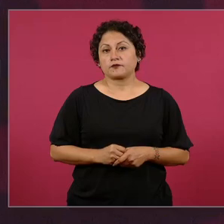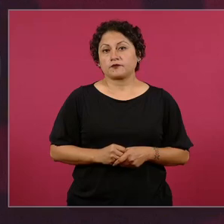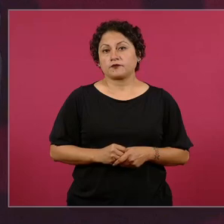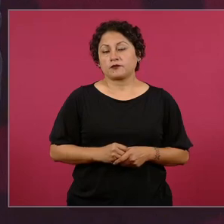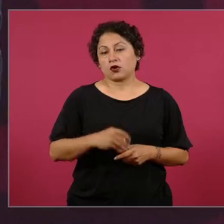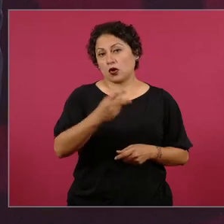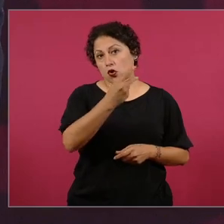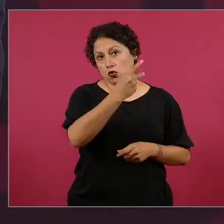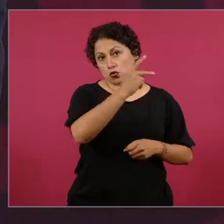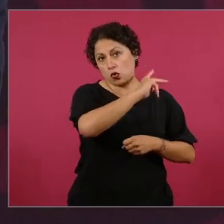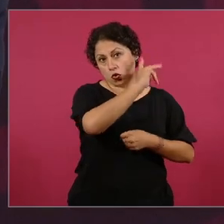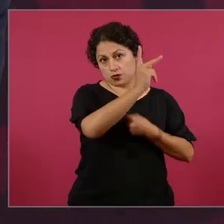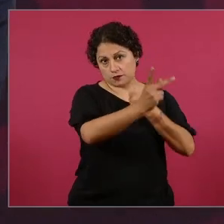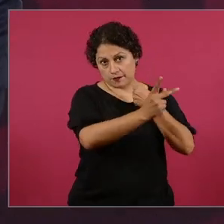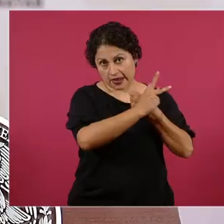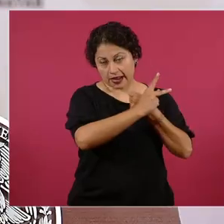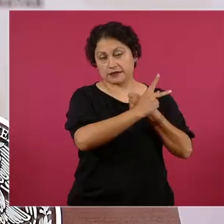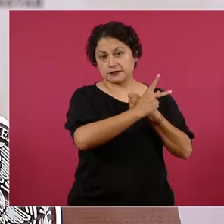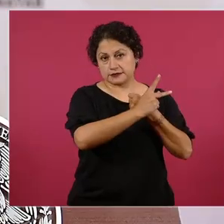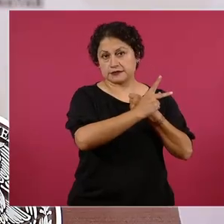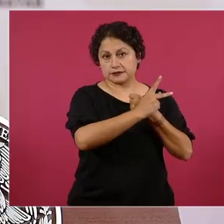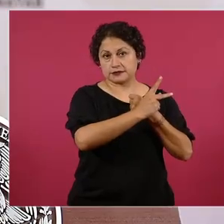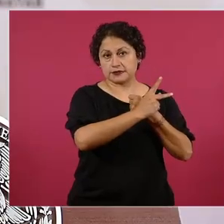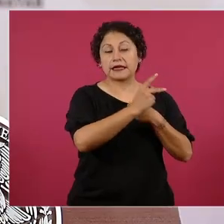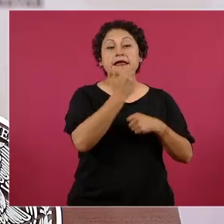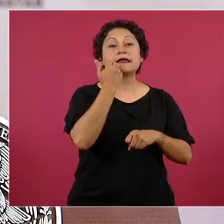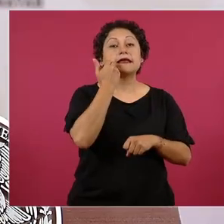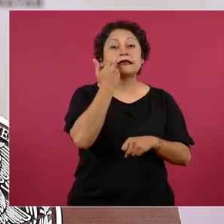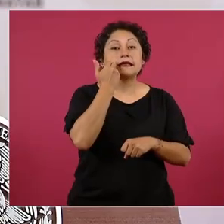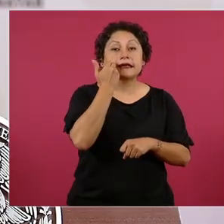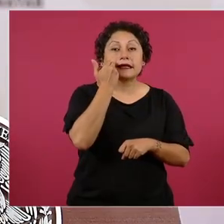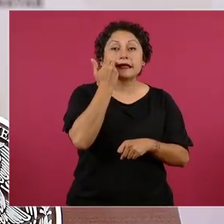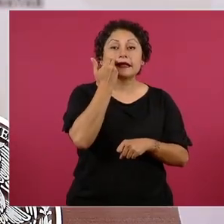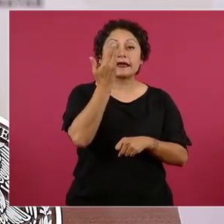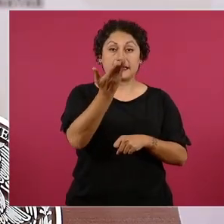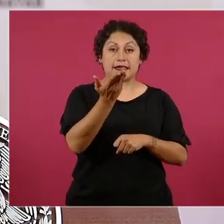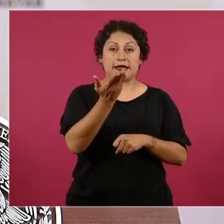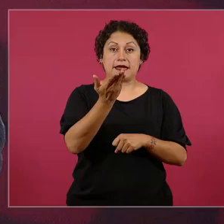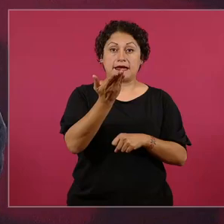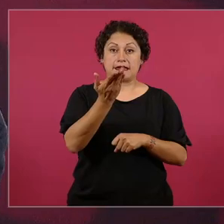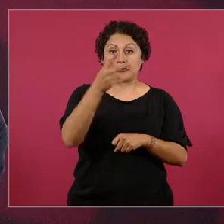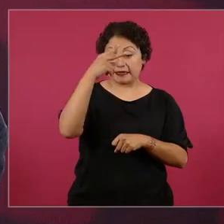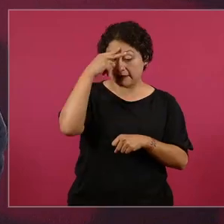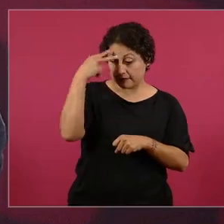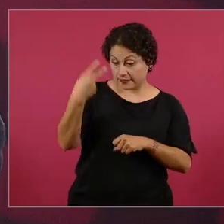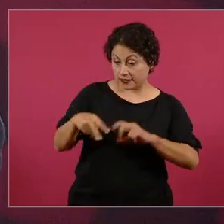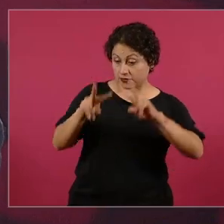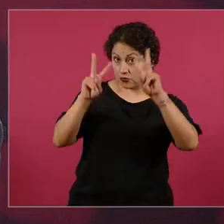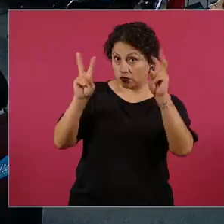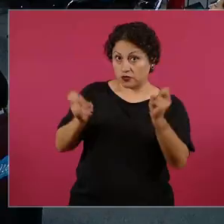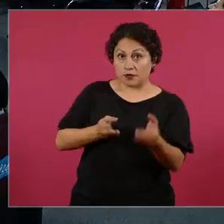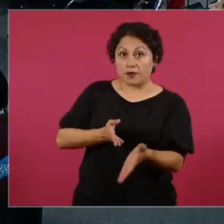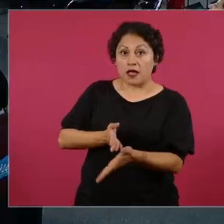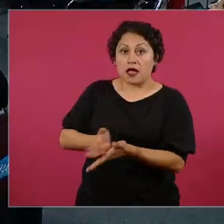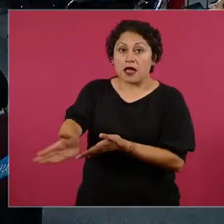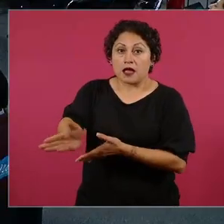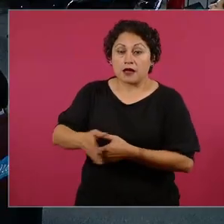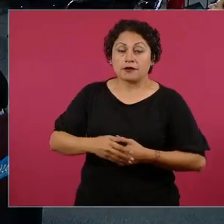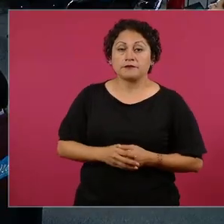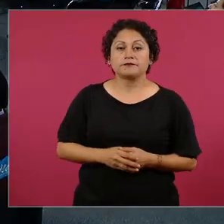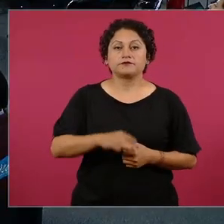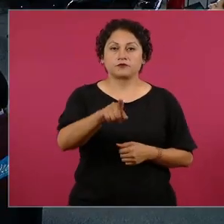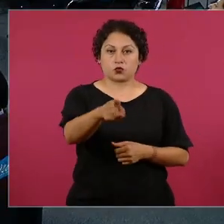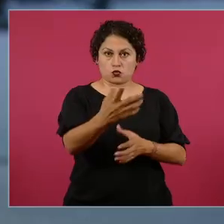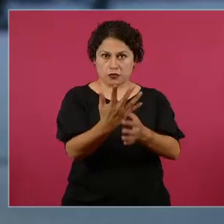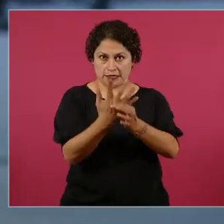tener injerencia en asuntos que sólo corresponden a los mexicanos pero dijo que esto no era del embajador sino